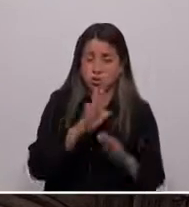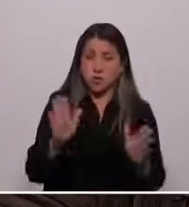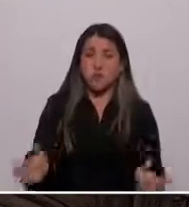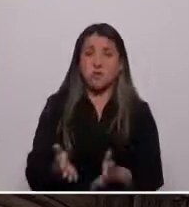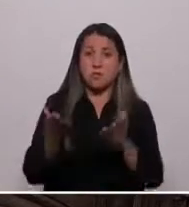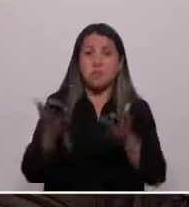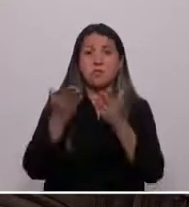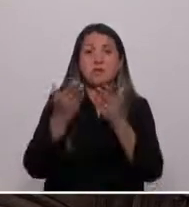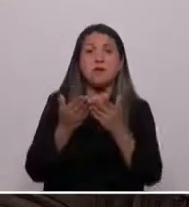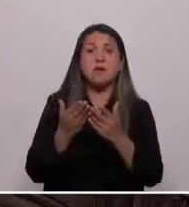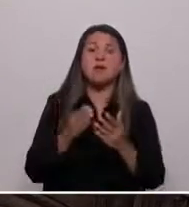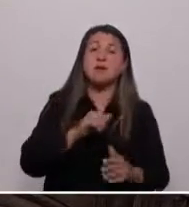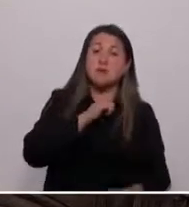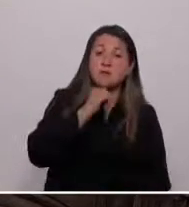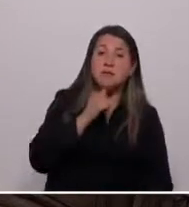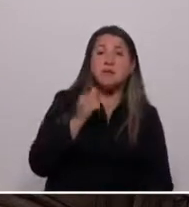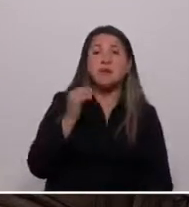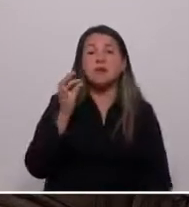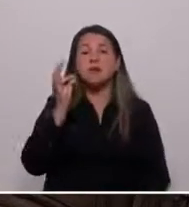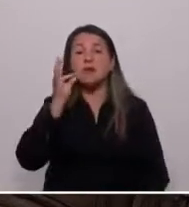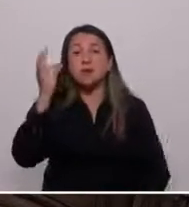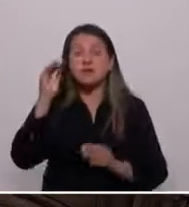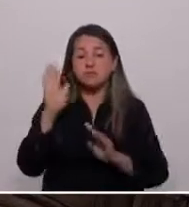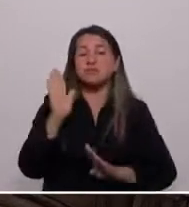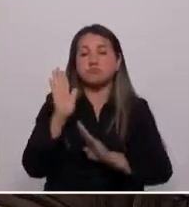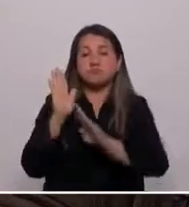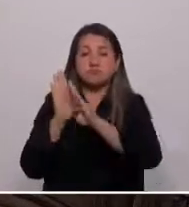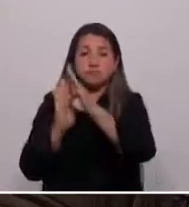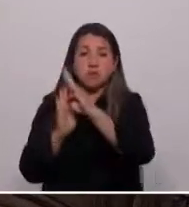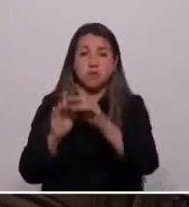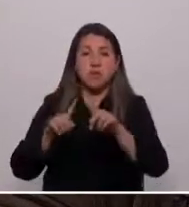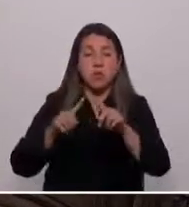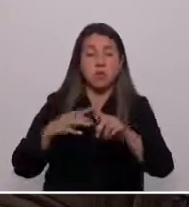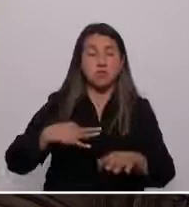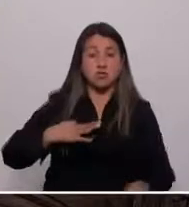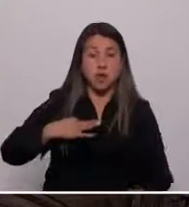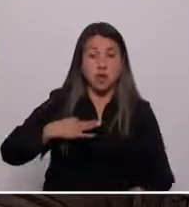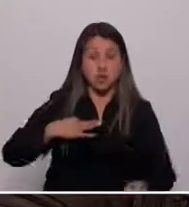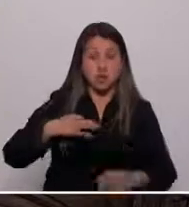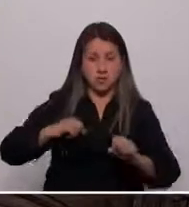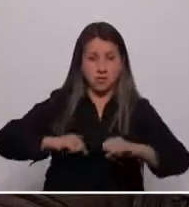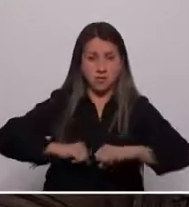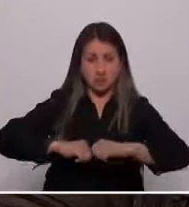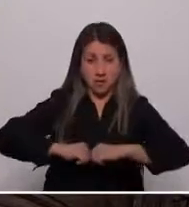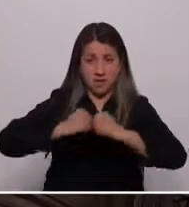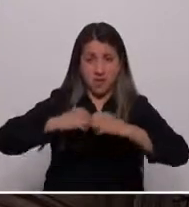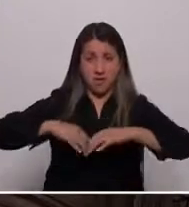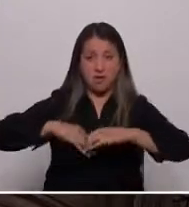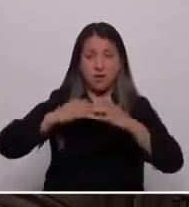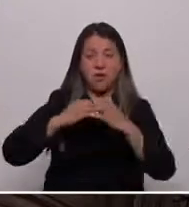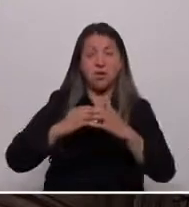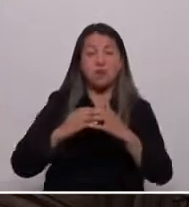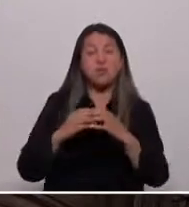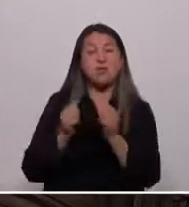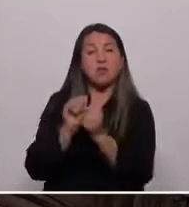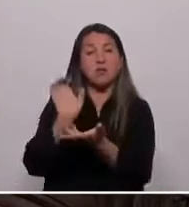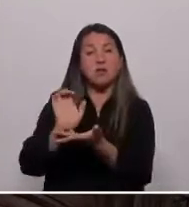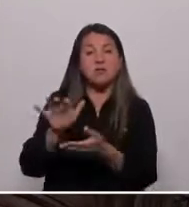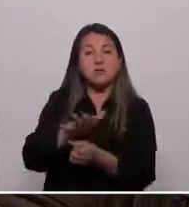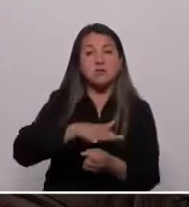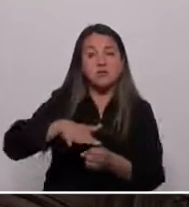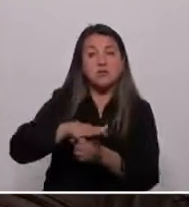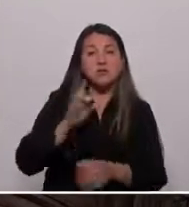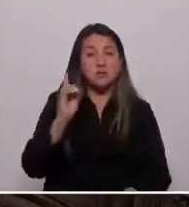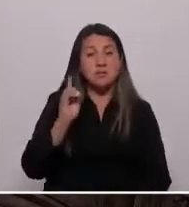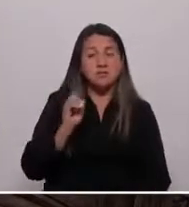y se defiende a la clase media. Un país con ciudadanos empoderados frente al Estado. En que las ciudades son humanas y las personas en situación de discapacidad pueden